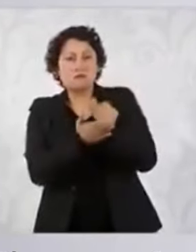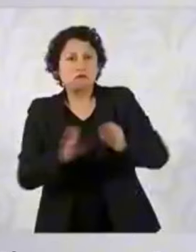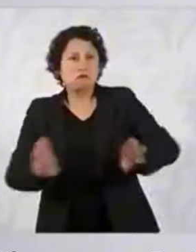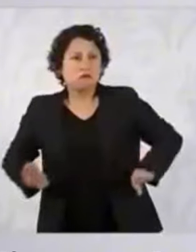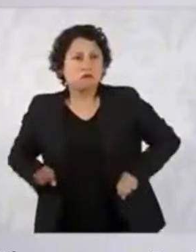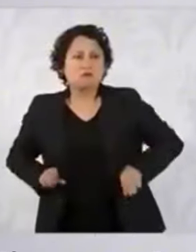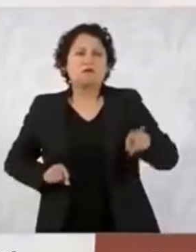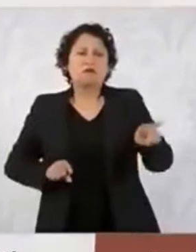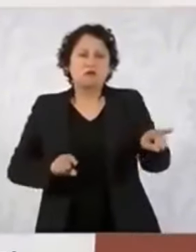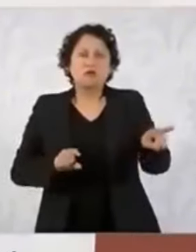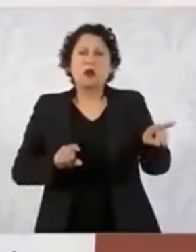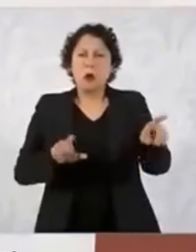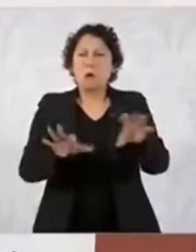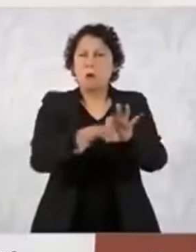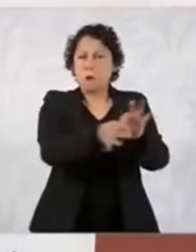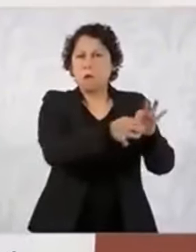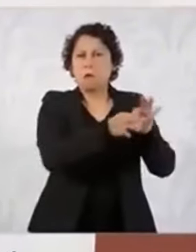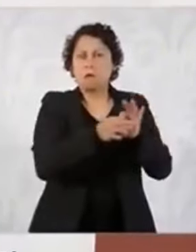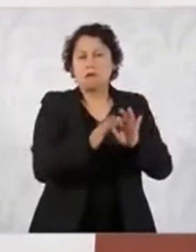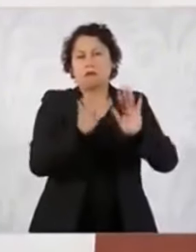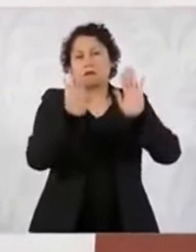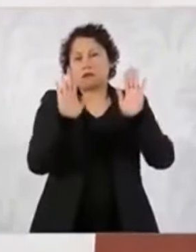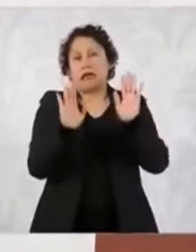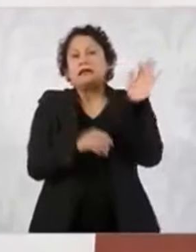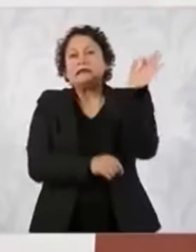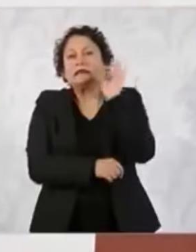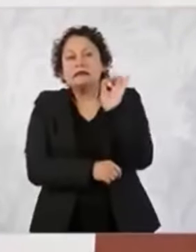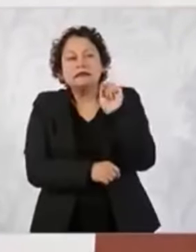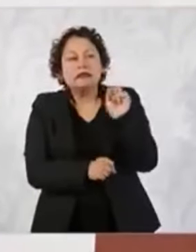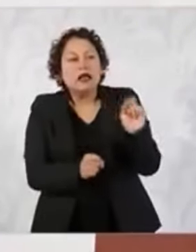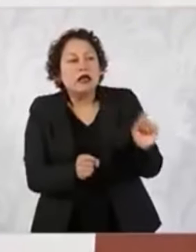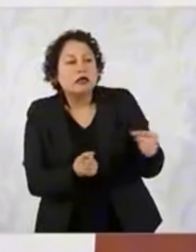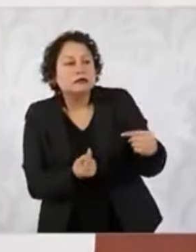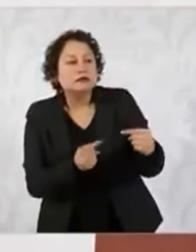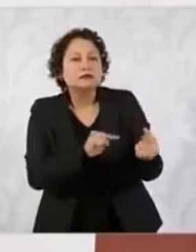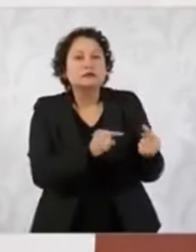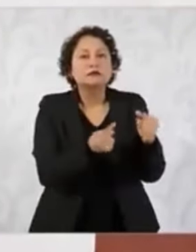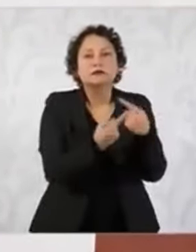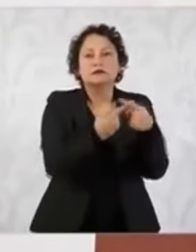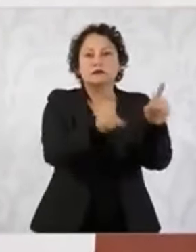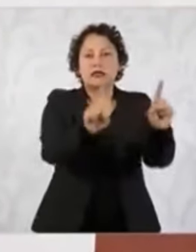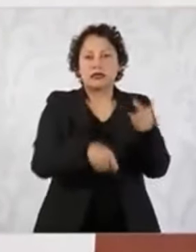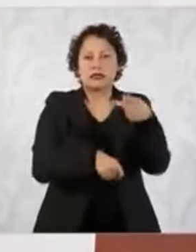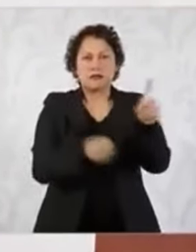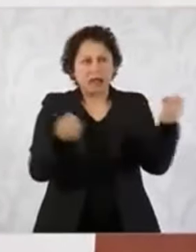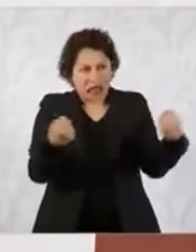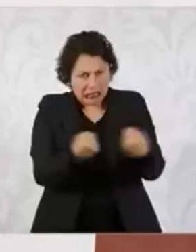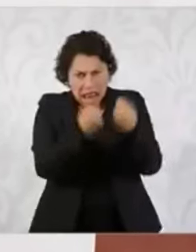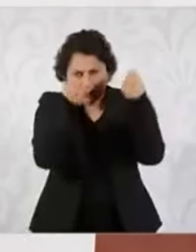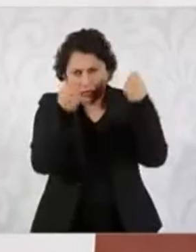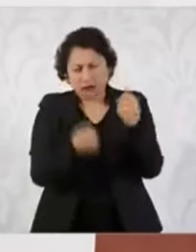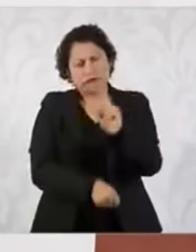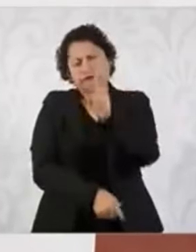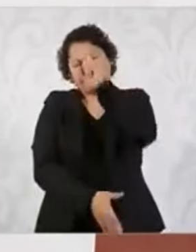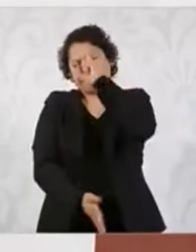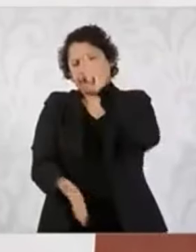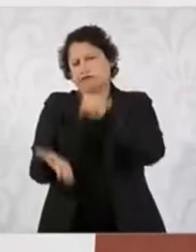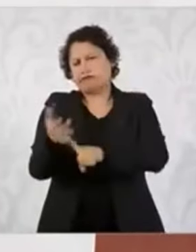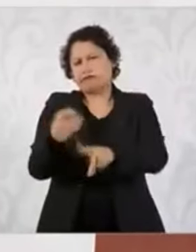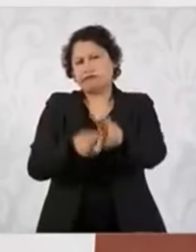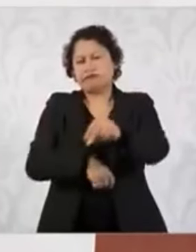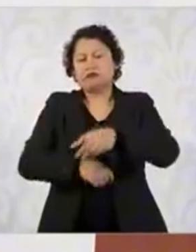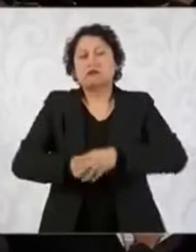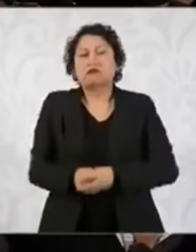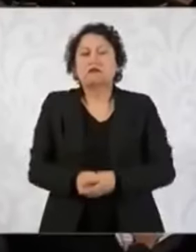Puede haber algunas diferencias, es normal, pero así de que hay un choque y eso, no. En ese